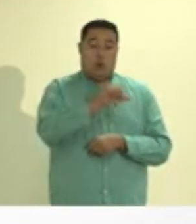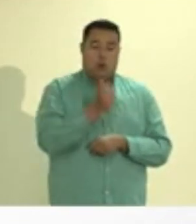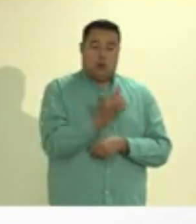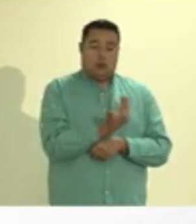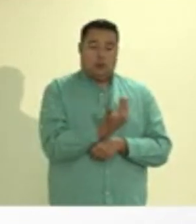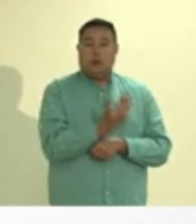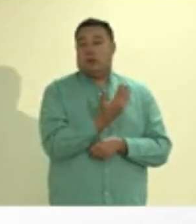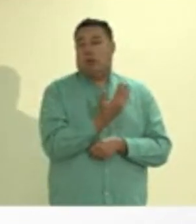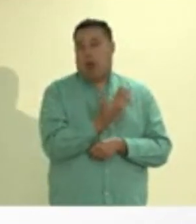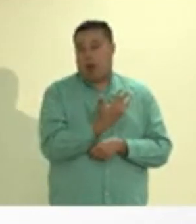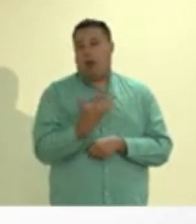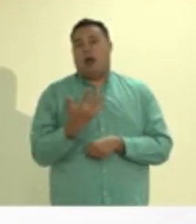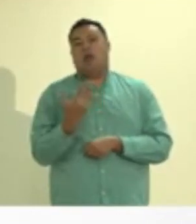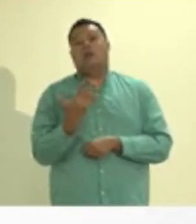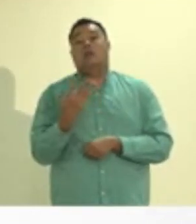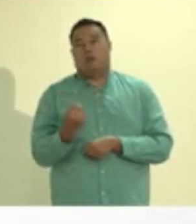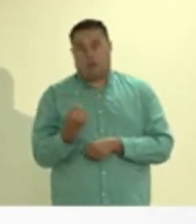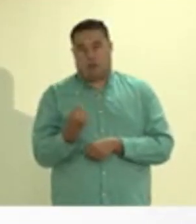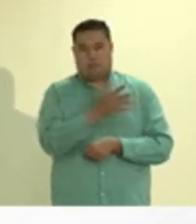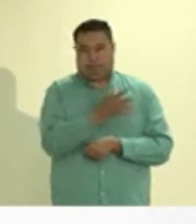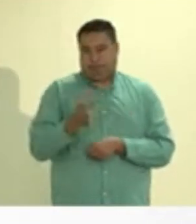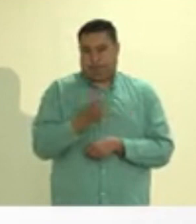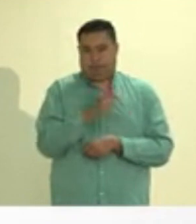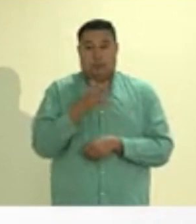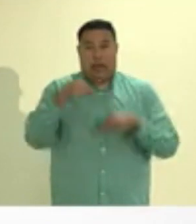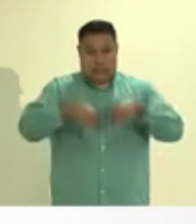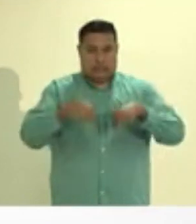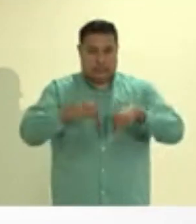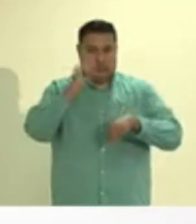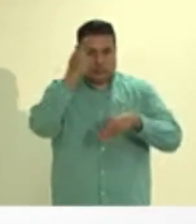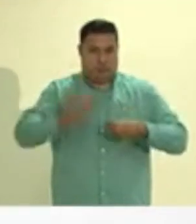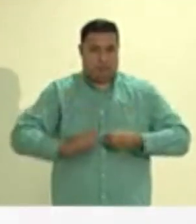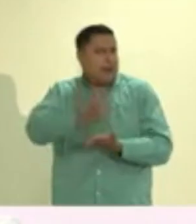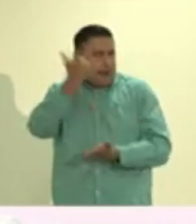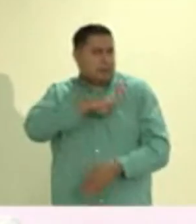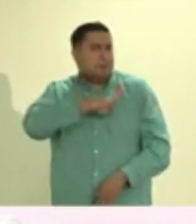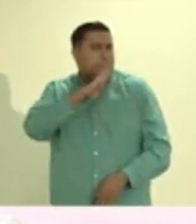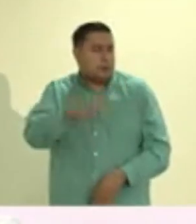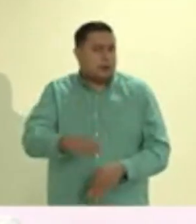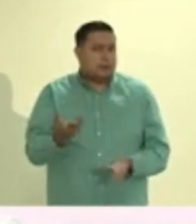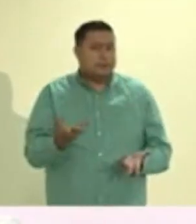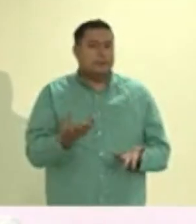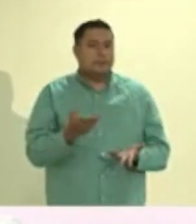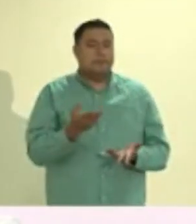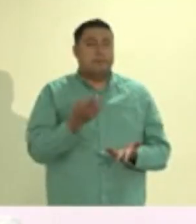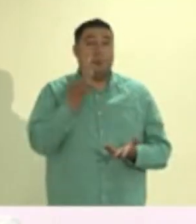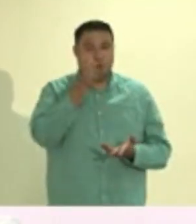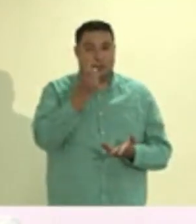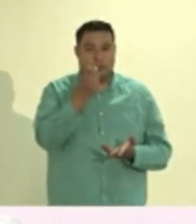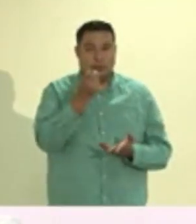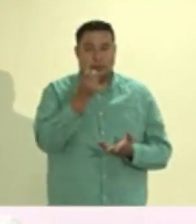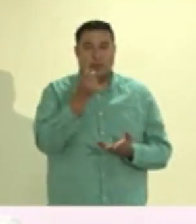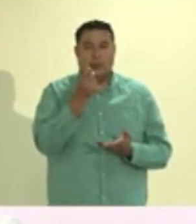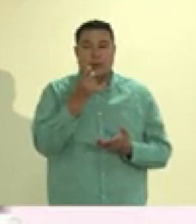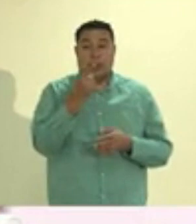a 59, todos ellos con residencia en el municipio de San Luis Potosí. Titular de la Secretaría de Salud, Mónica